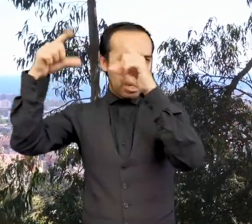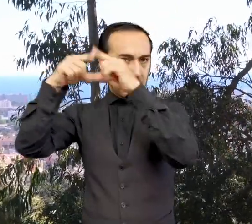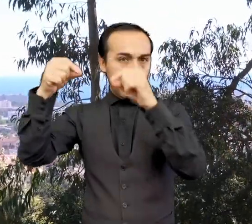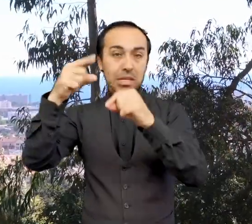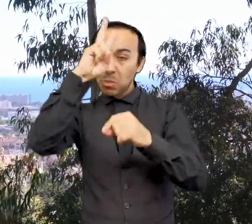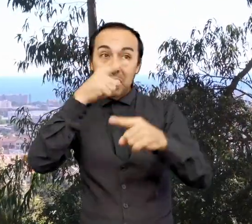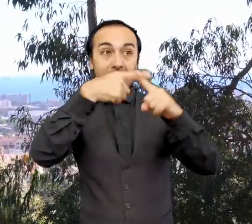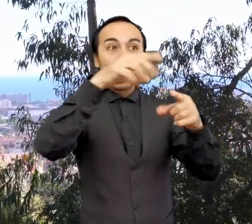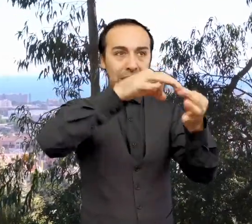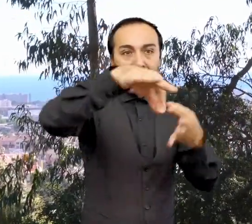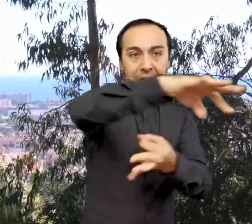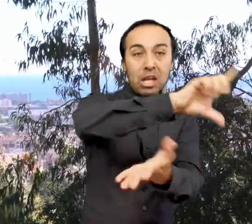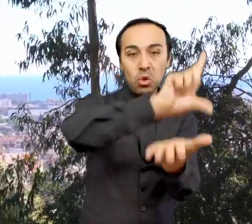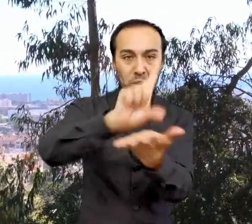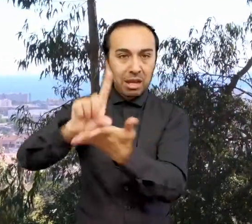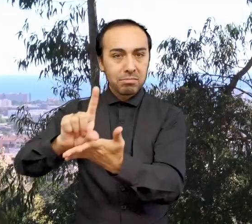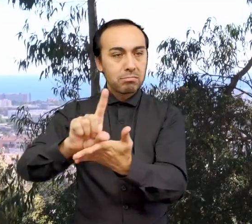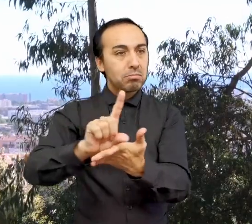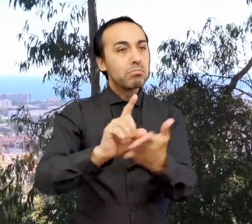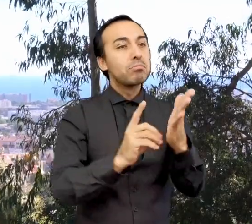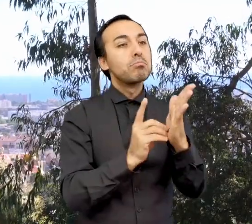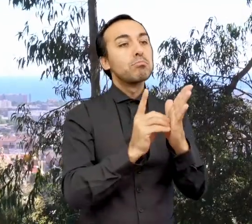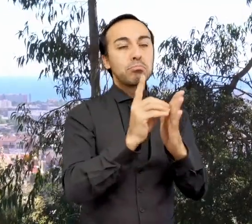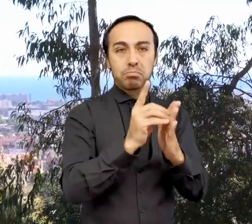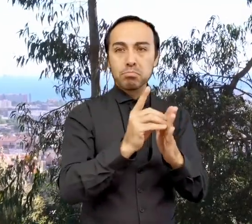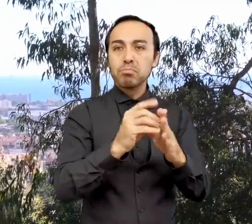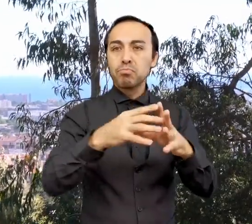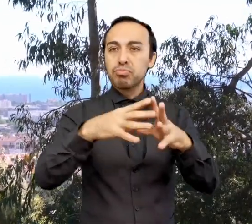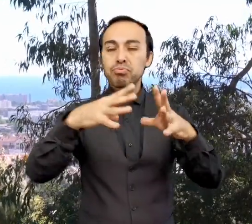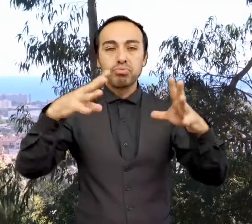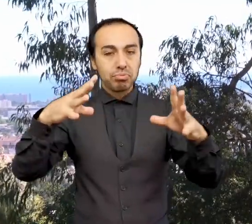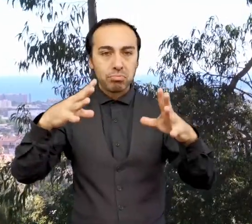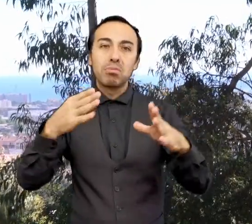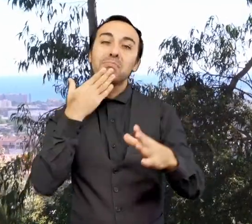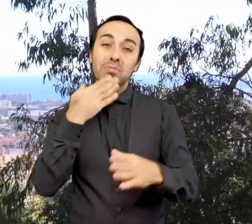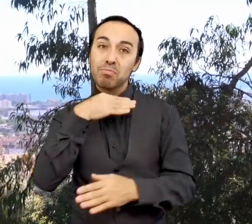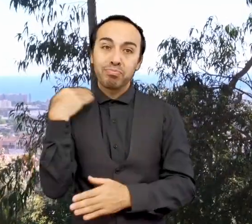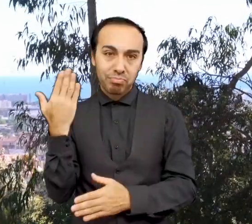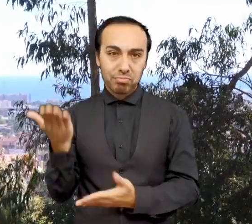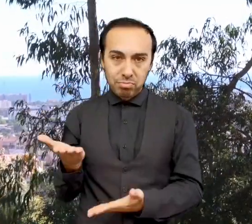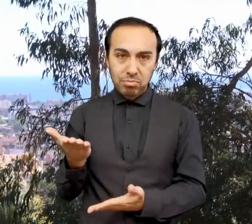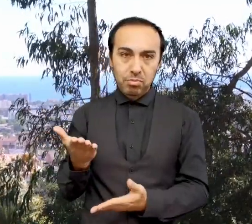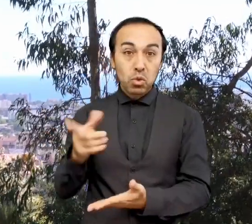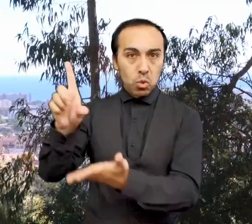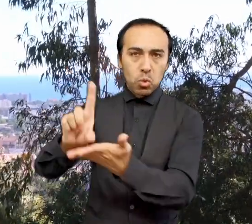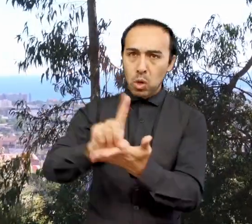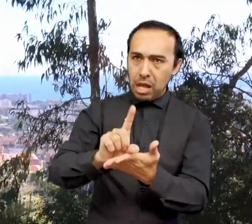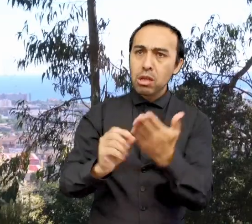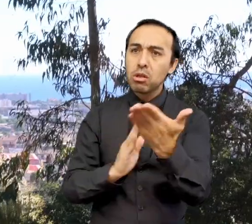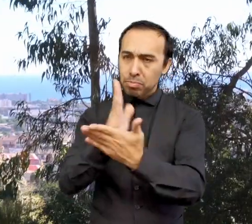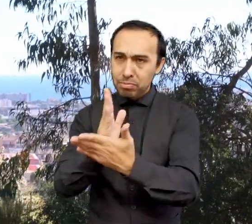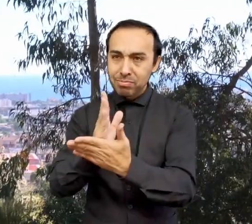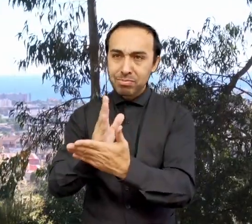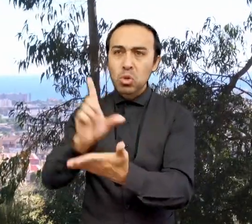otras galaxias, nacen, crecen y mueren. Sus lugares de nacimiento son enormes nubes frías formadas